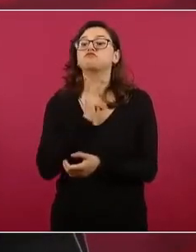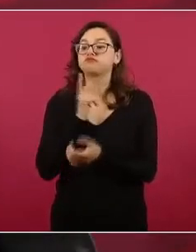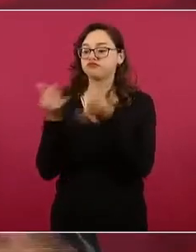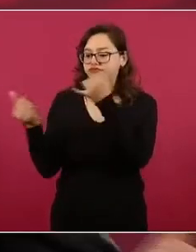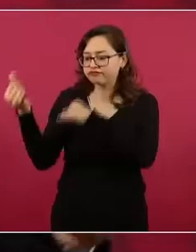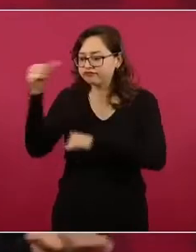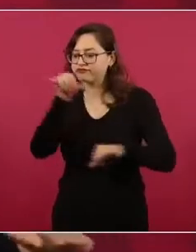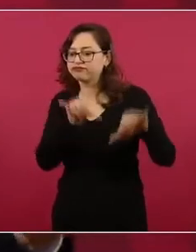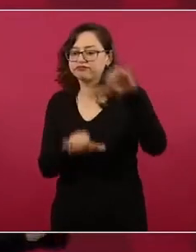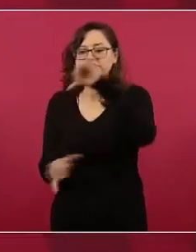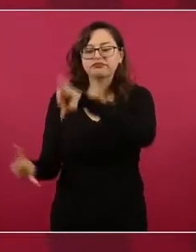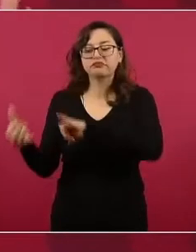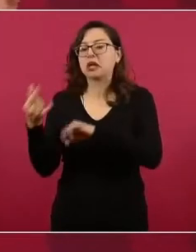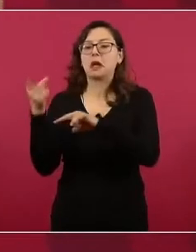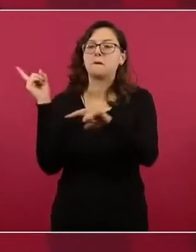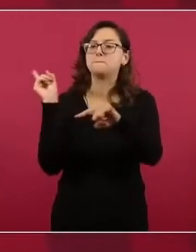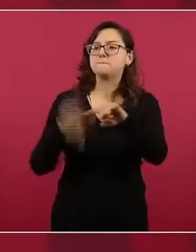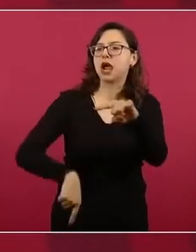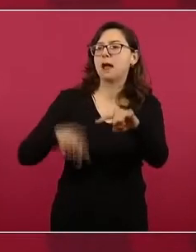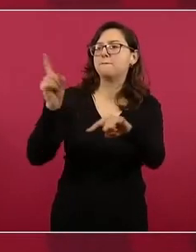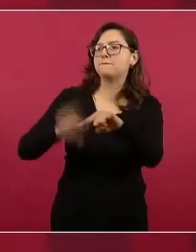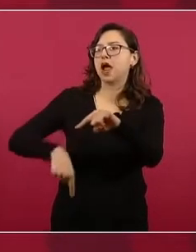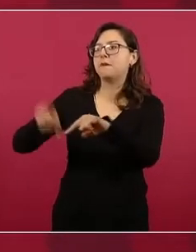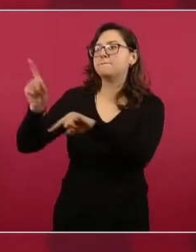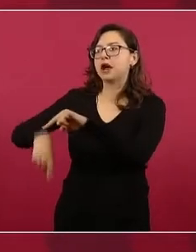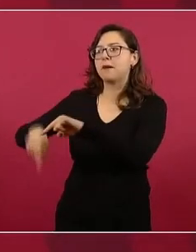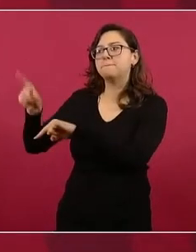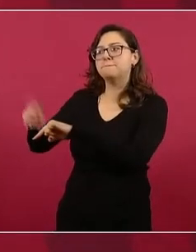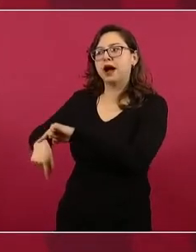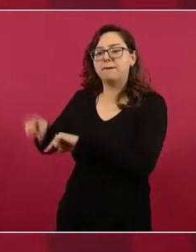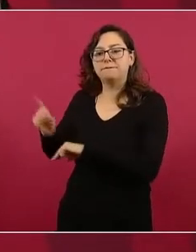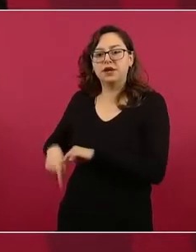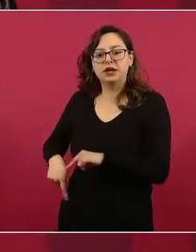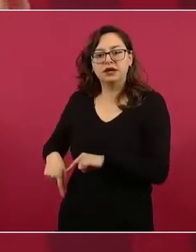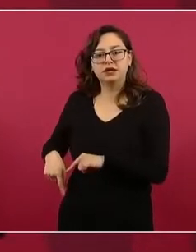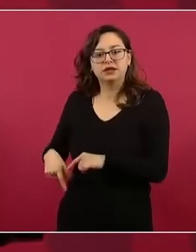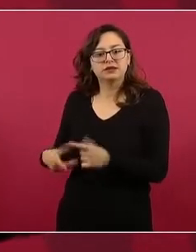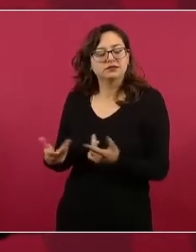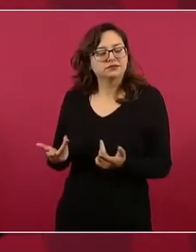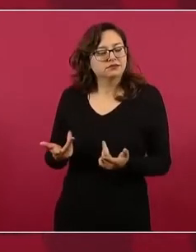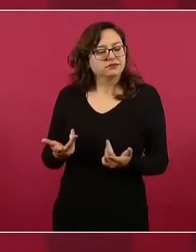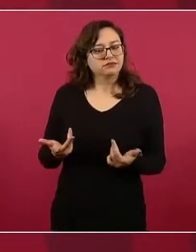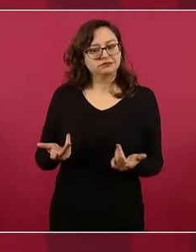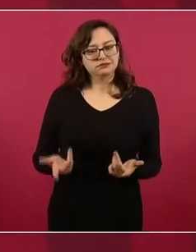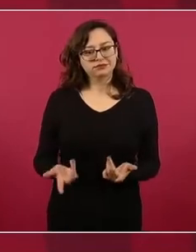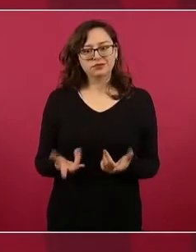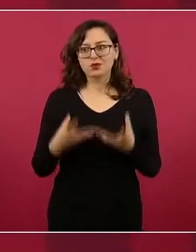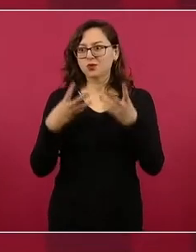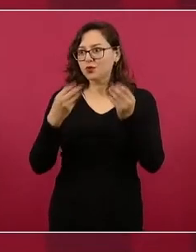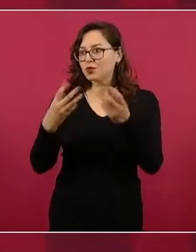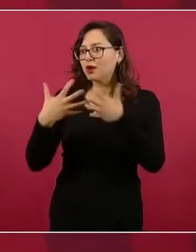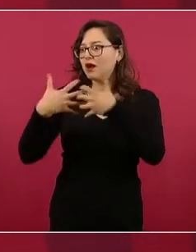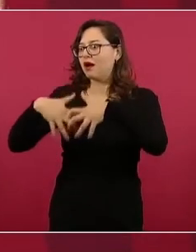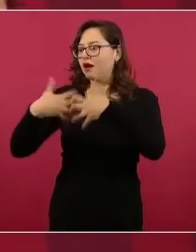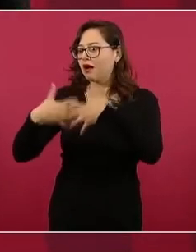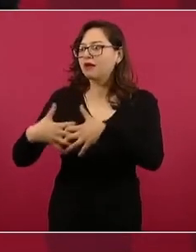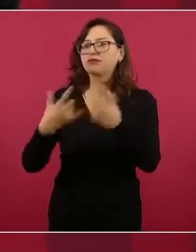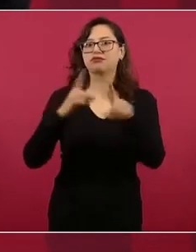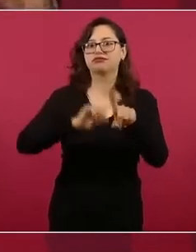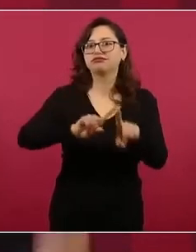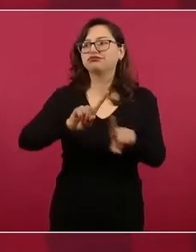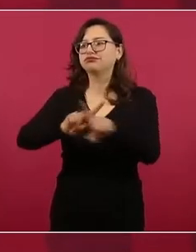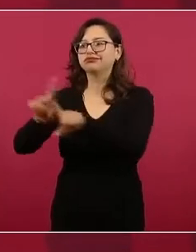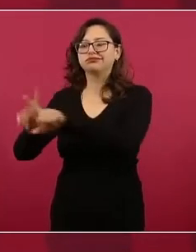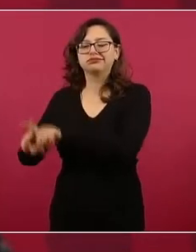todo lo que se había logrado en petroquímica lo